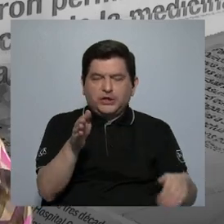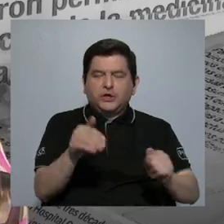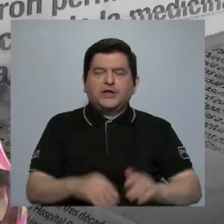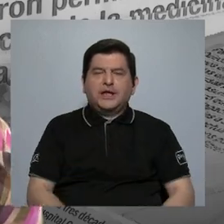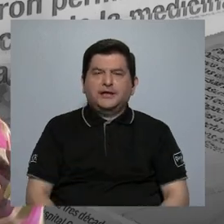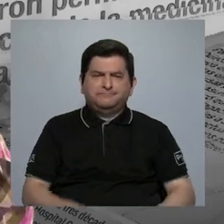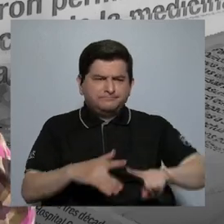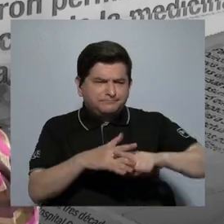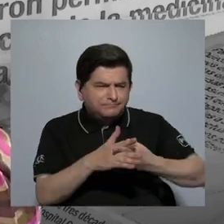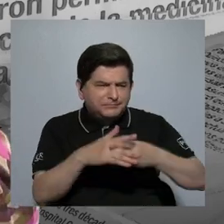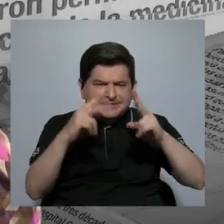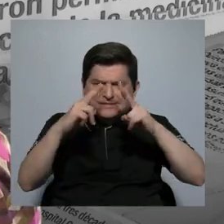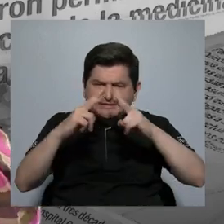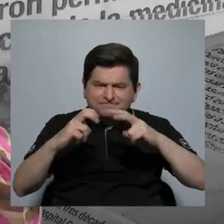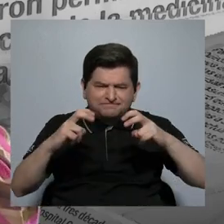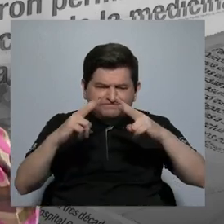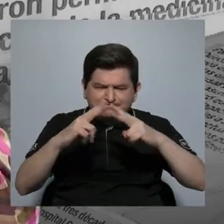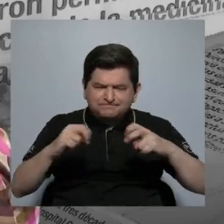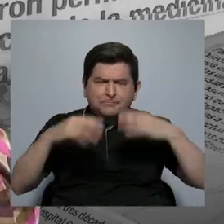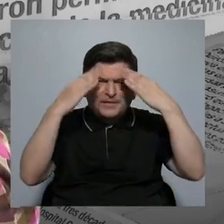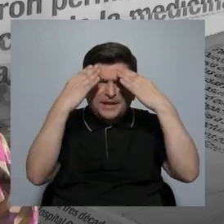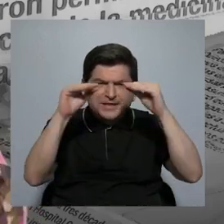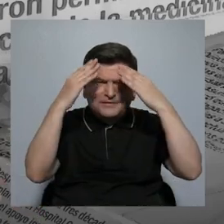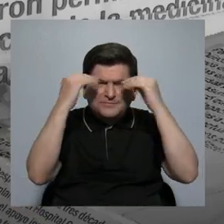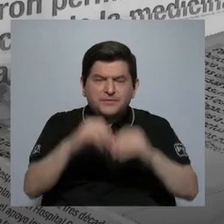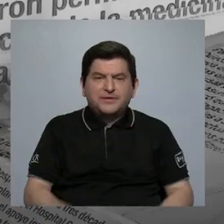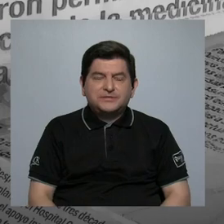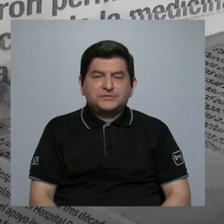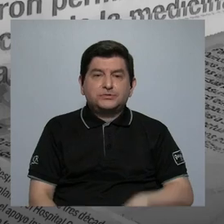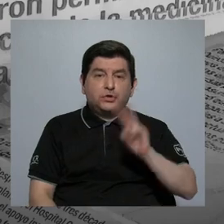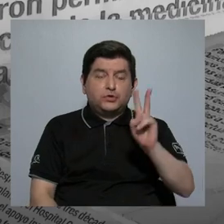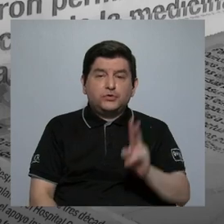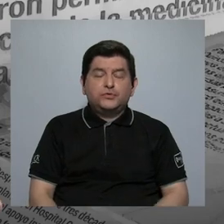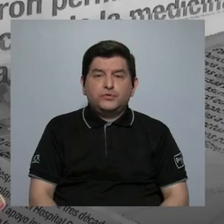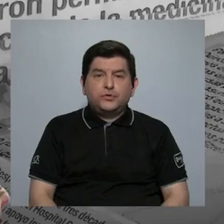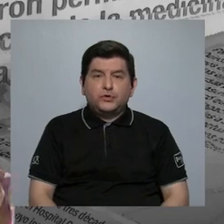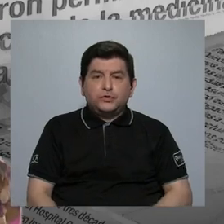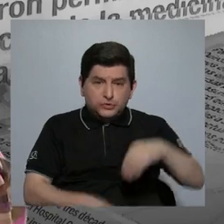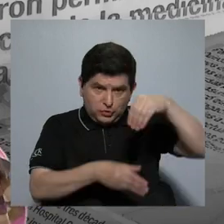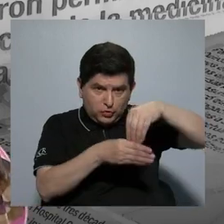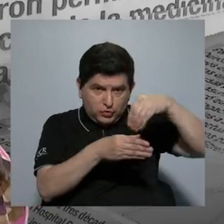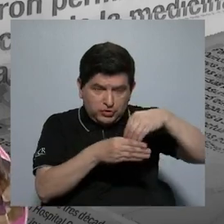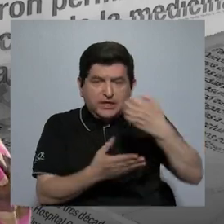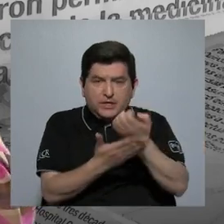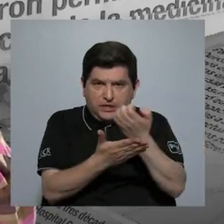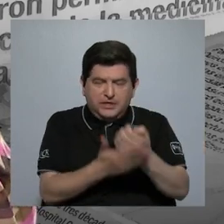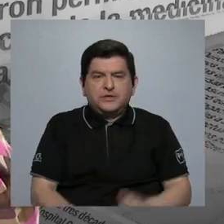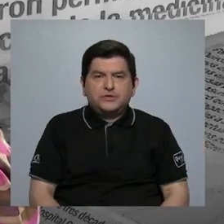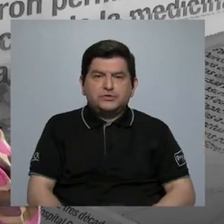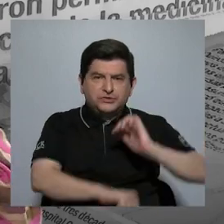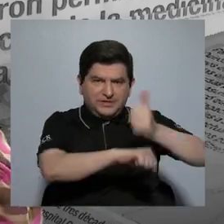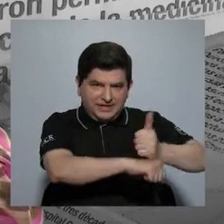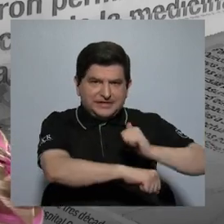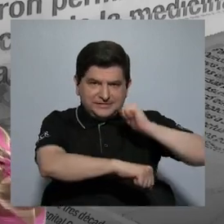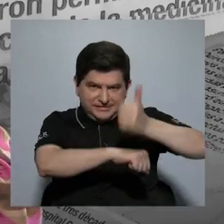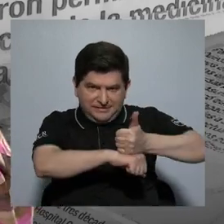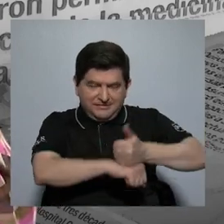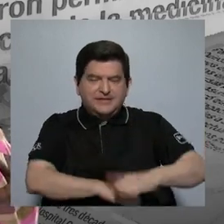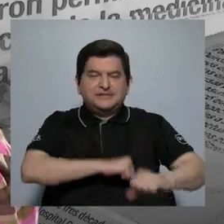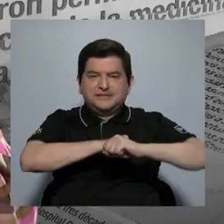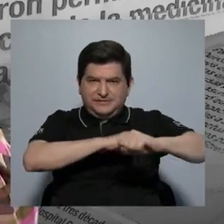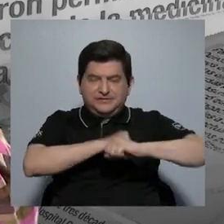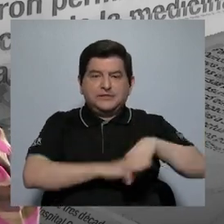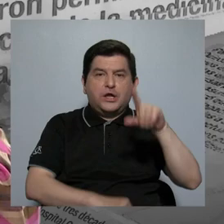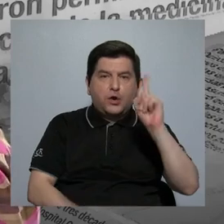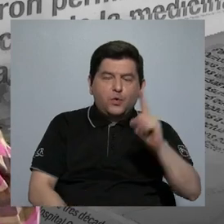República. Entonces empezamos a revisar la información por dos subpartidas que es donde se asigna, por así decirlo,